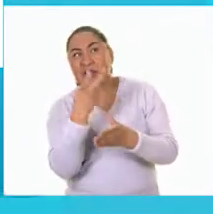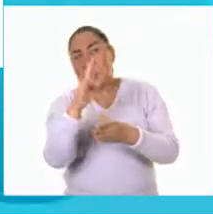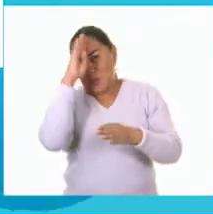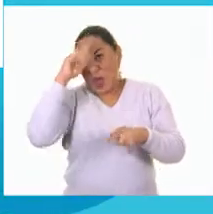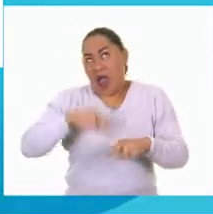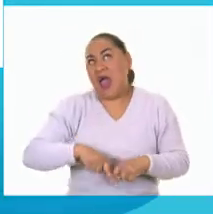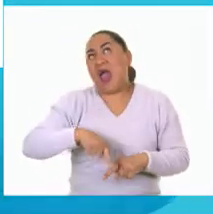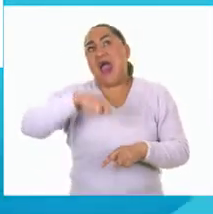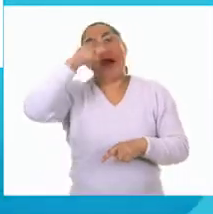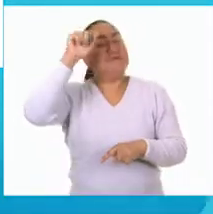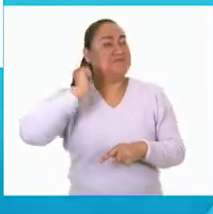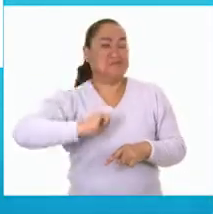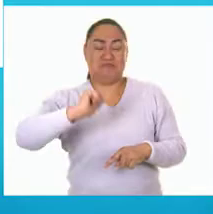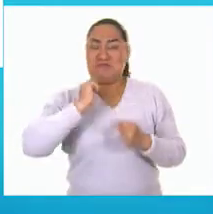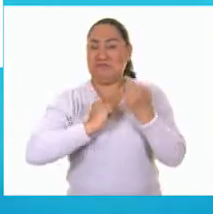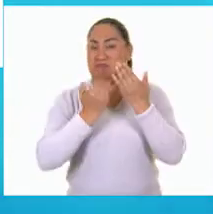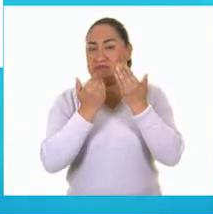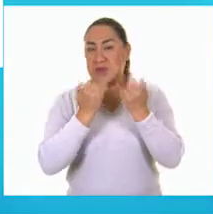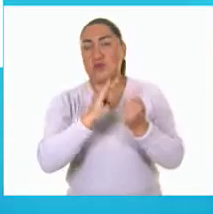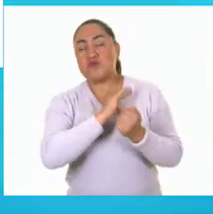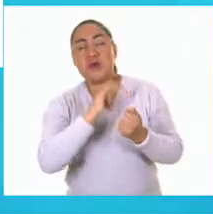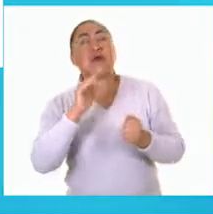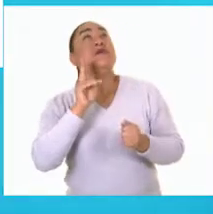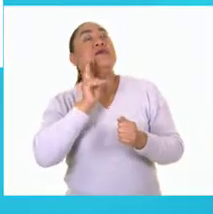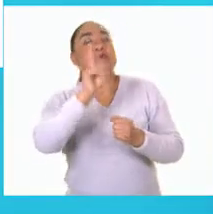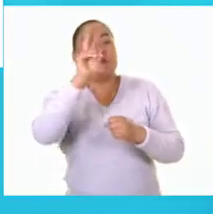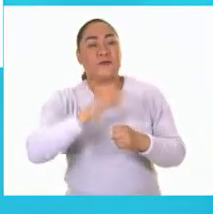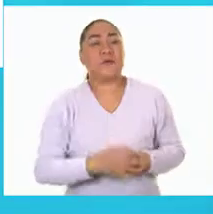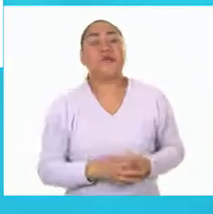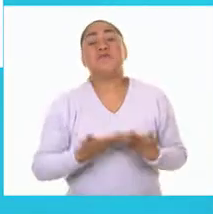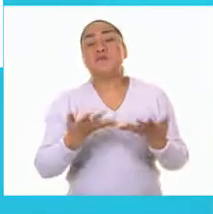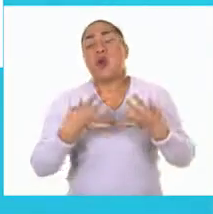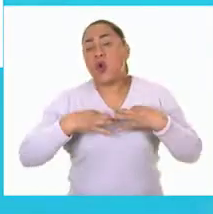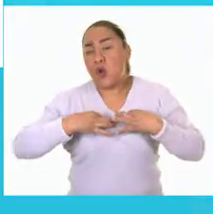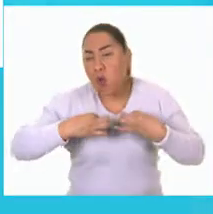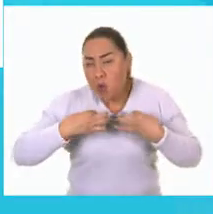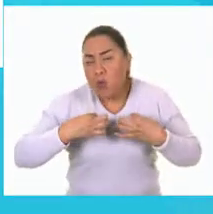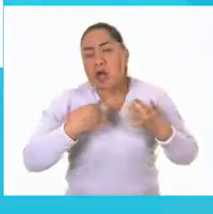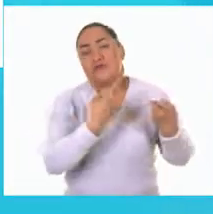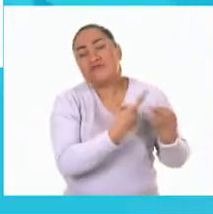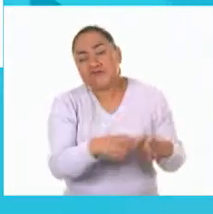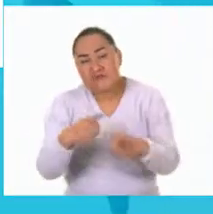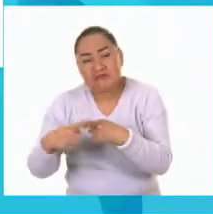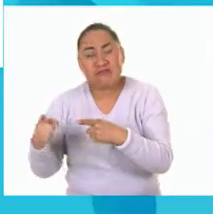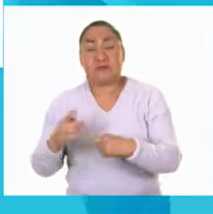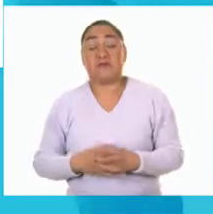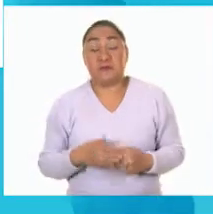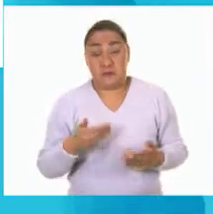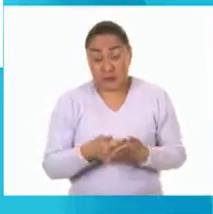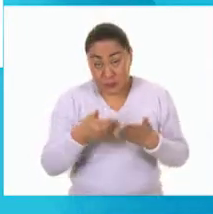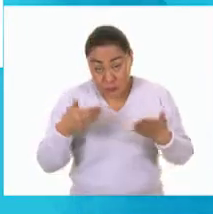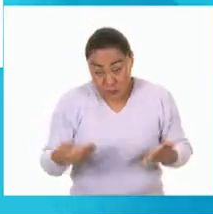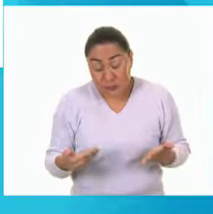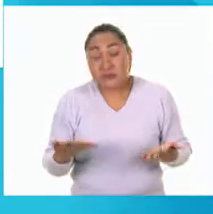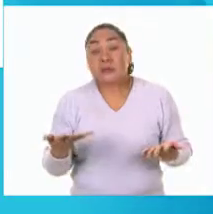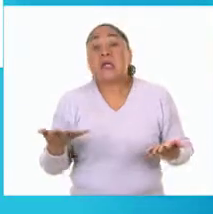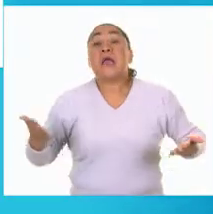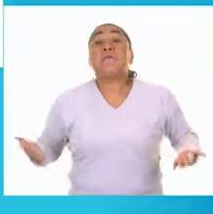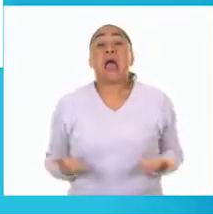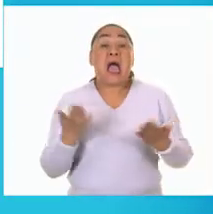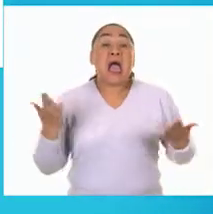altos que se alcanzan a ver de lejos de ropa y de artículos electrónicos ahora el baile es en el